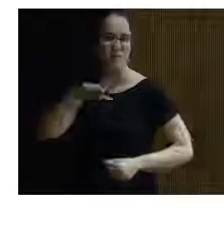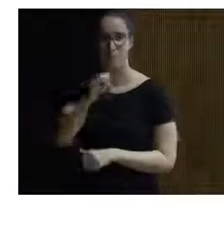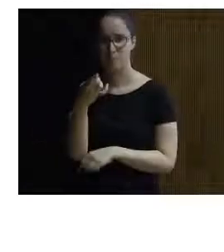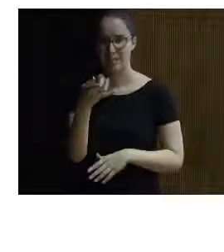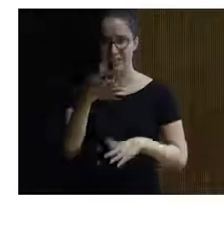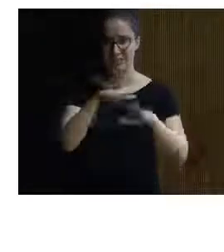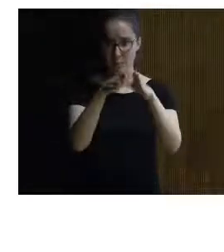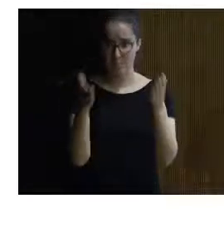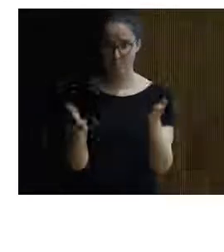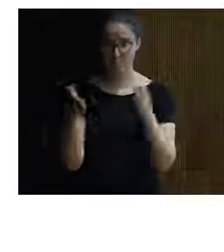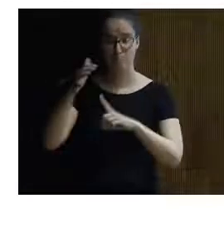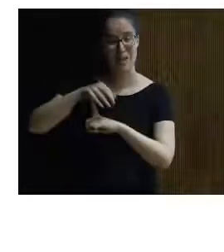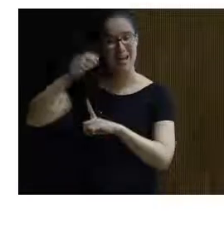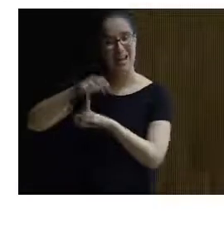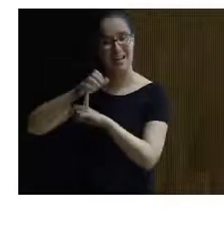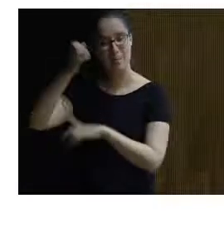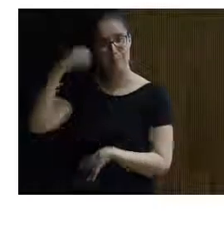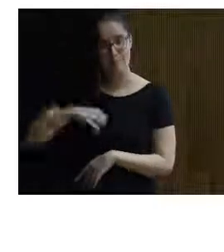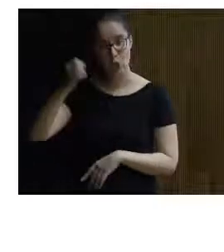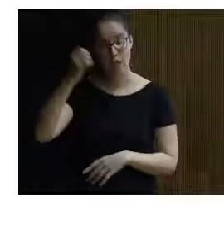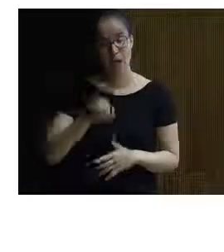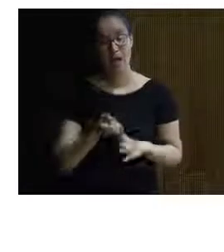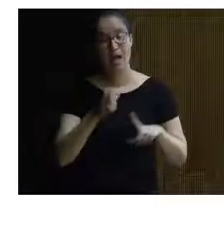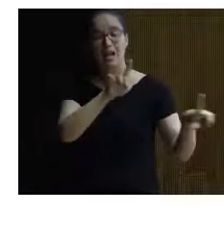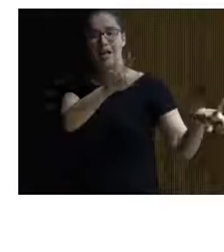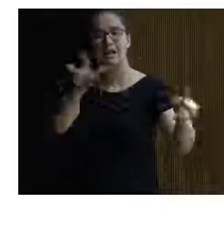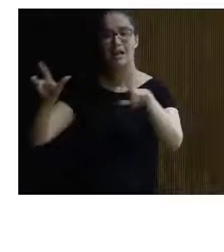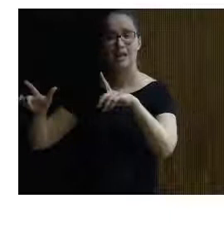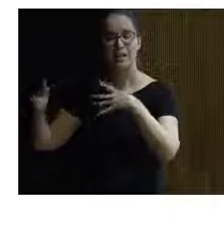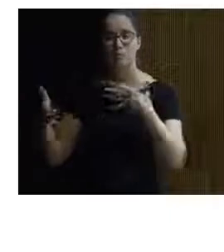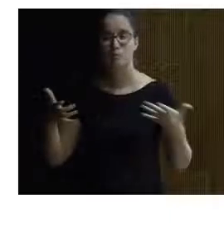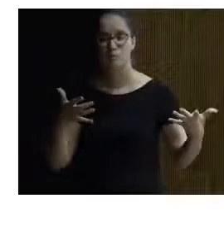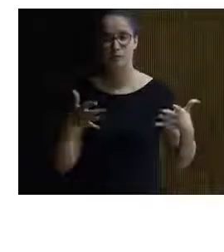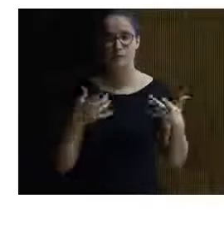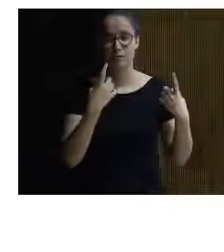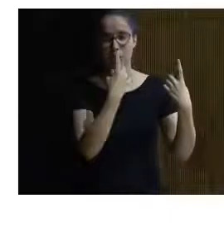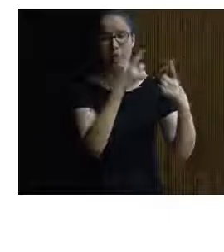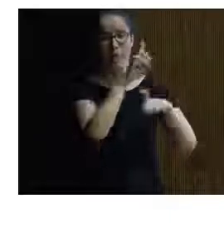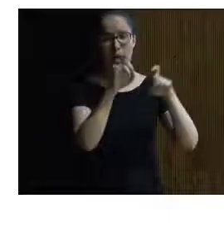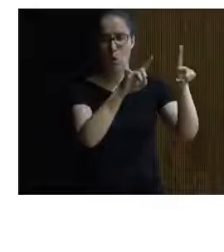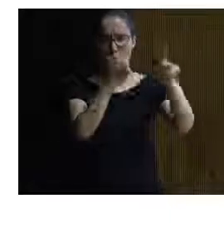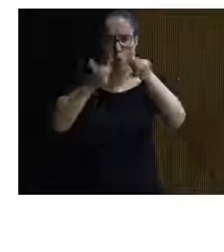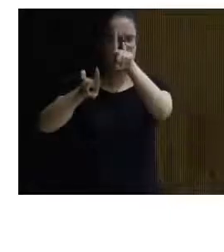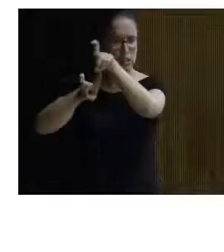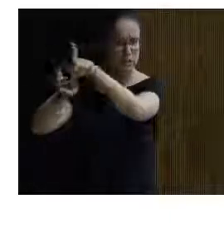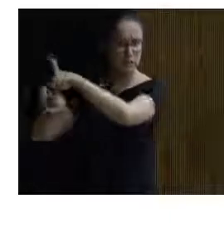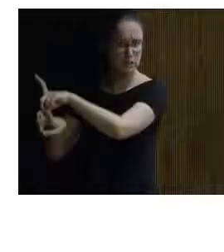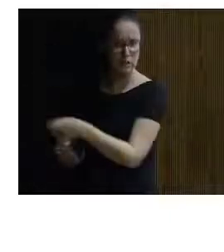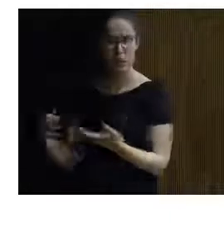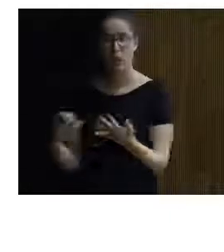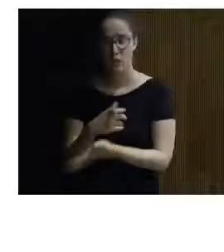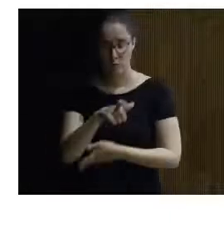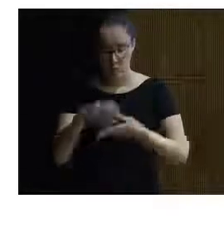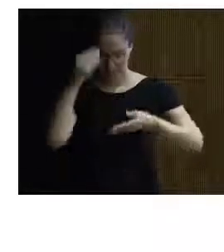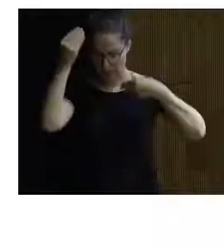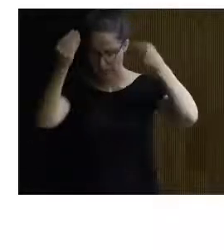parque de la prehistoria y bueno la galería se articula en torno a diferentes preguntas diferentes preguntas que todo el mundo